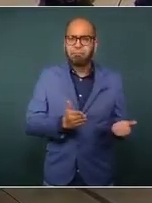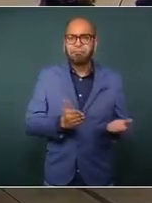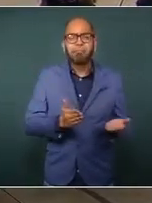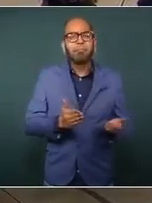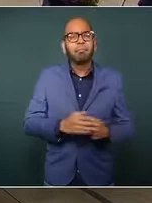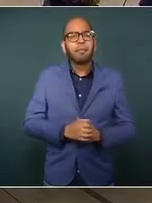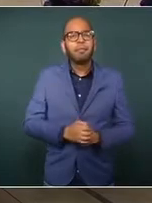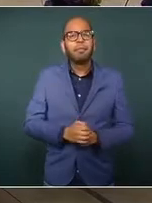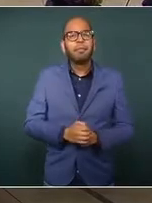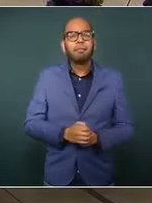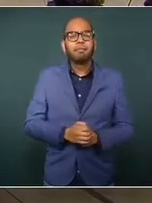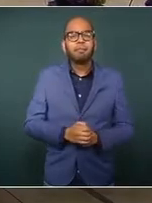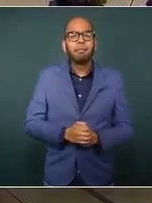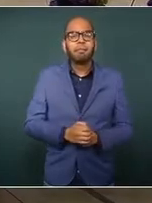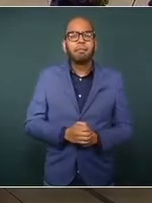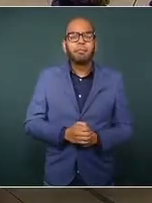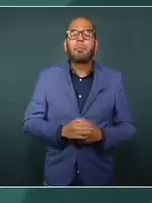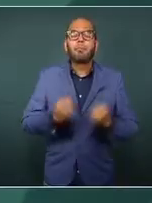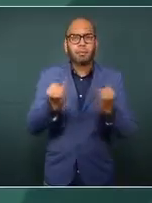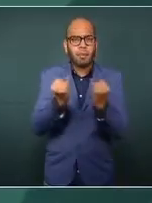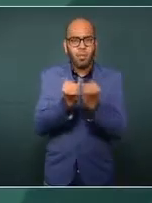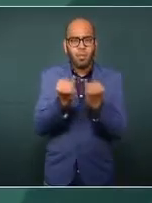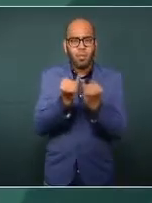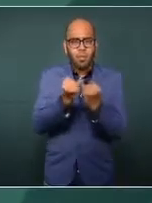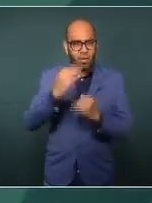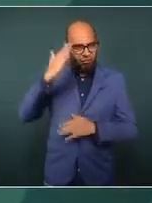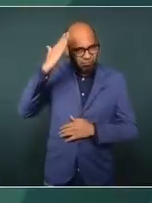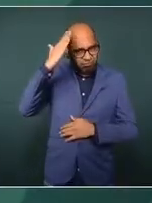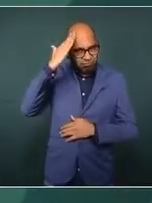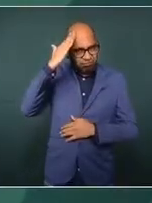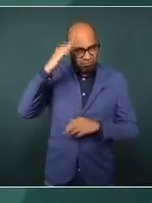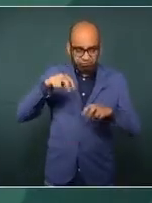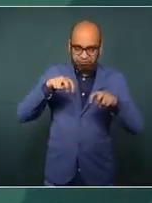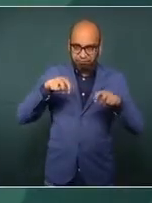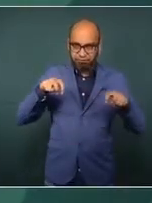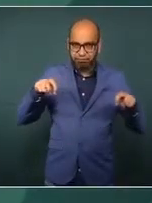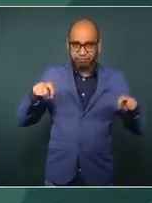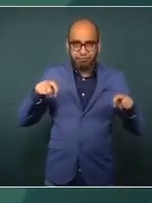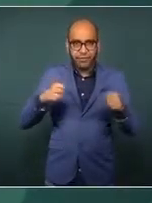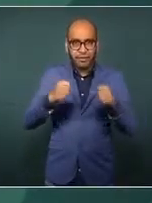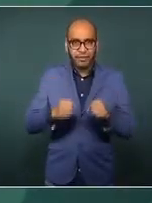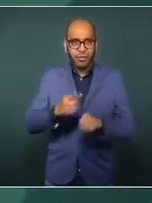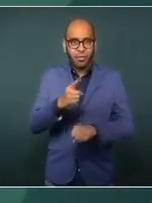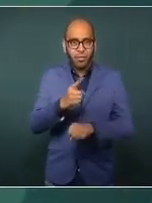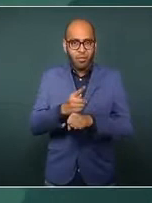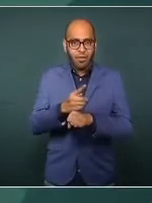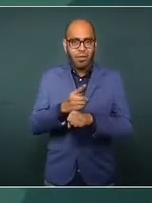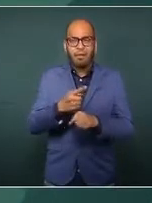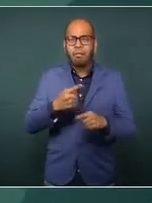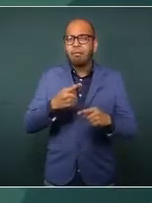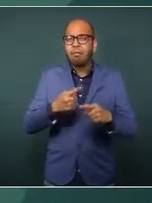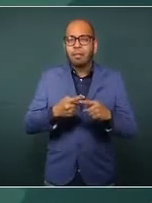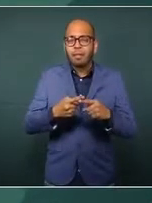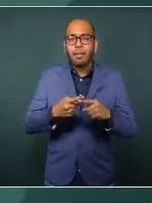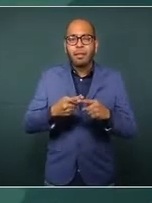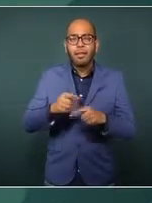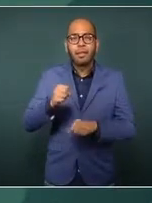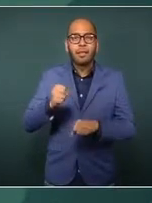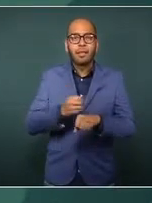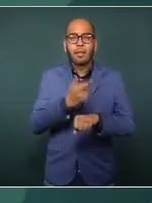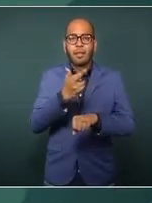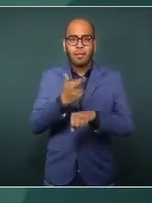Lo mismo al gabinete de seguridad, al señor secretario de seguridad pública,